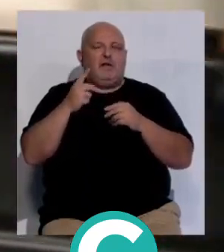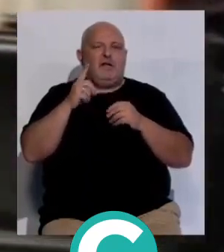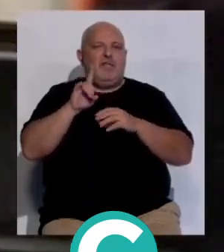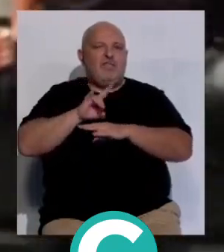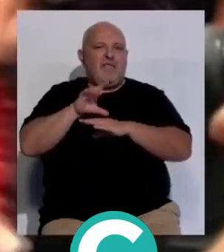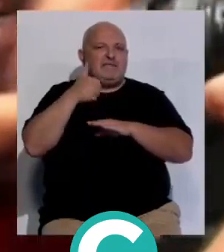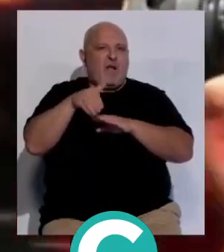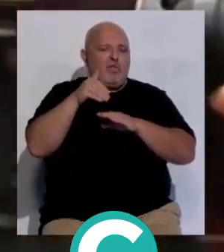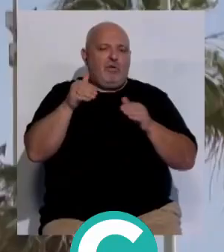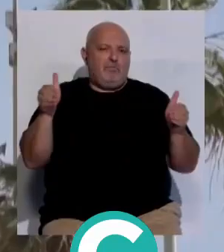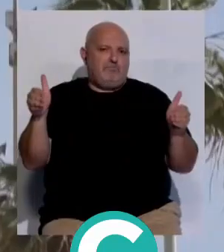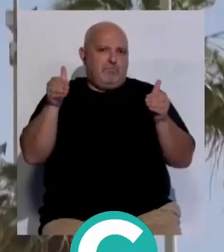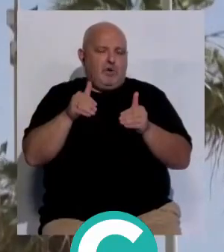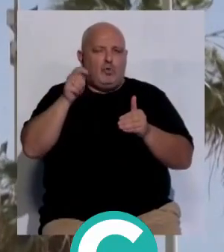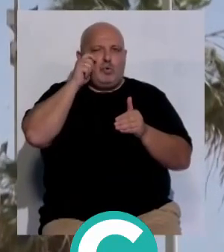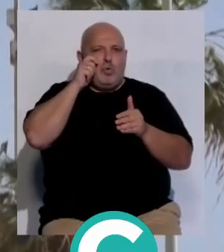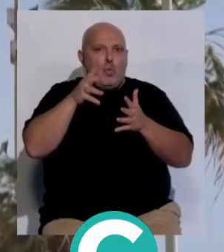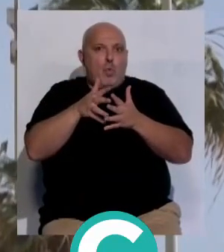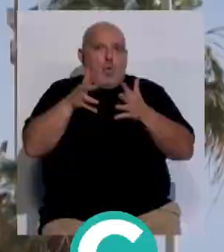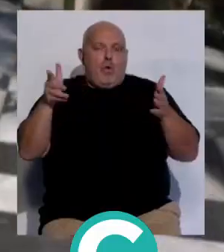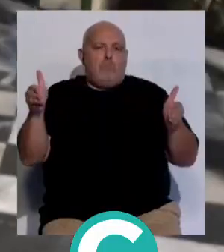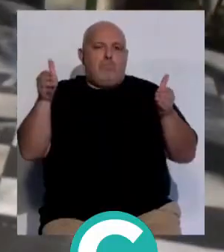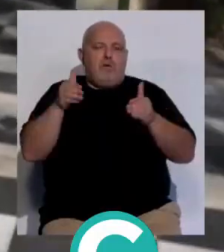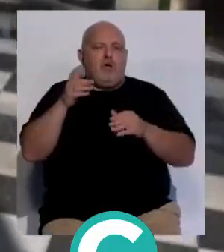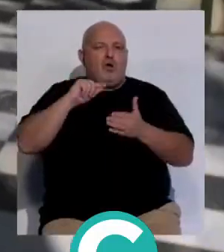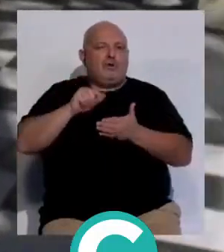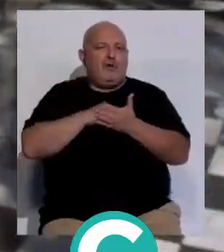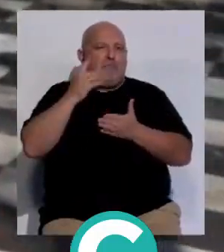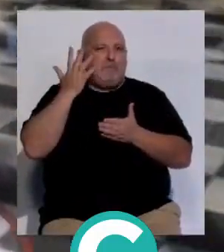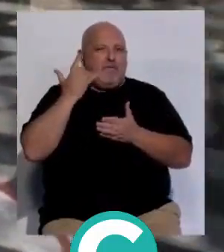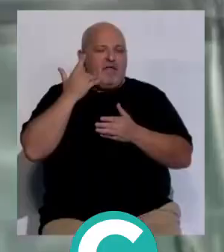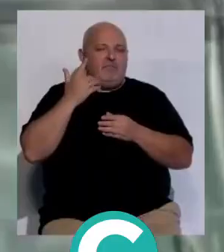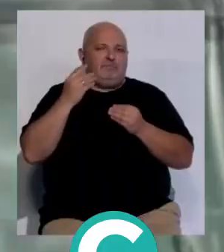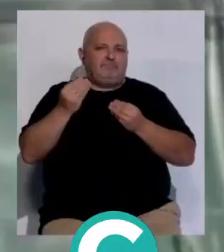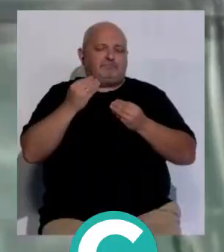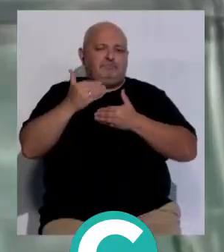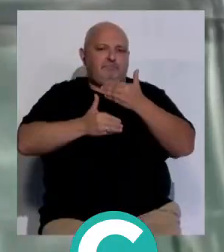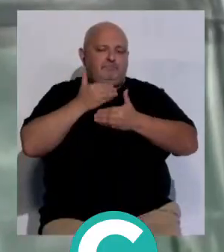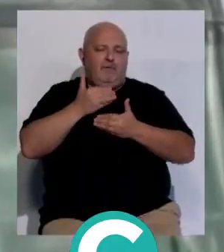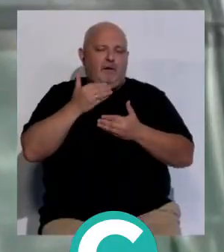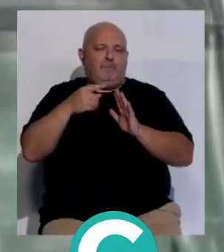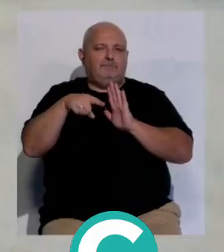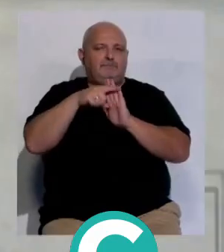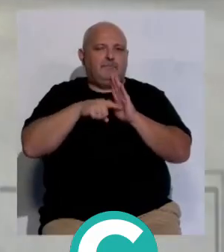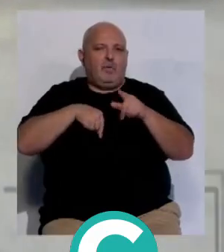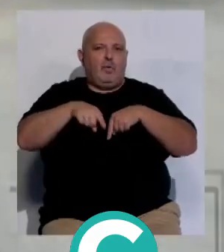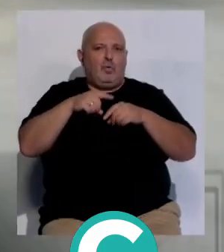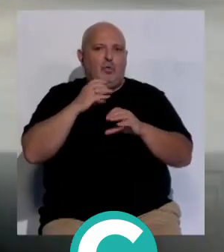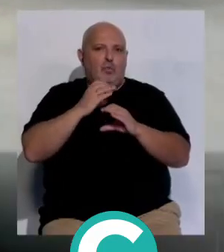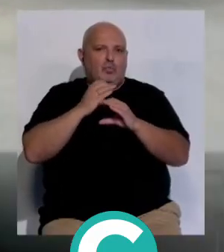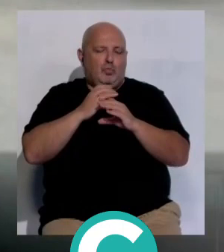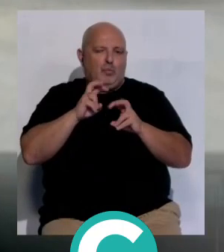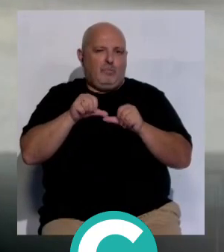los desahucios y a las viviendas turísticas o el nuevo contrato de limpieza y los primeros pasos para la renovación del pliego de transportes urbanos